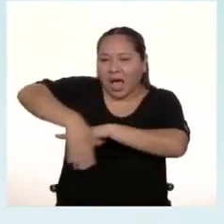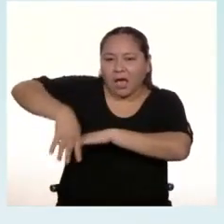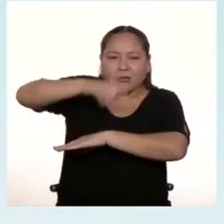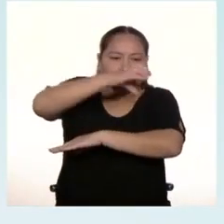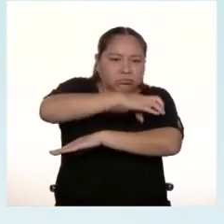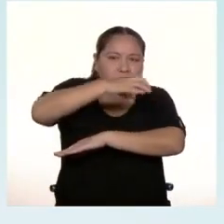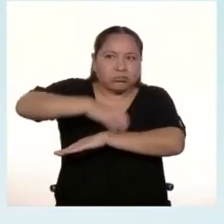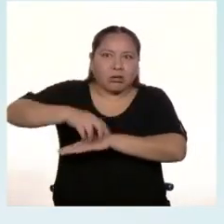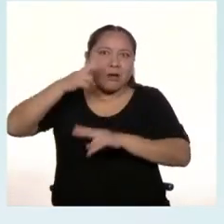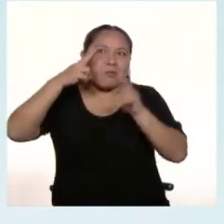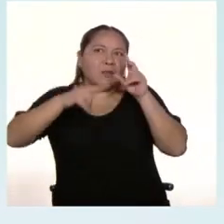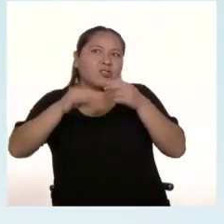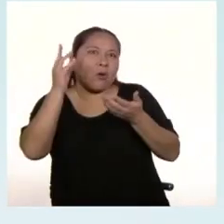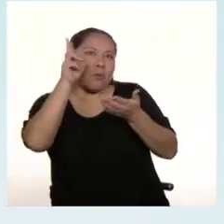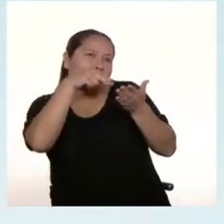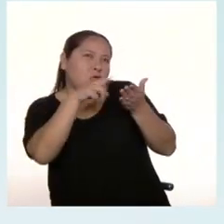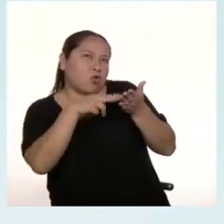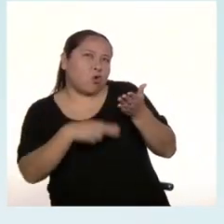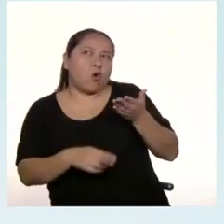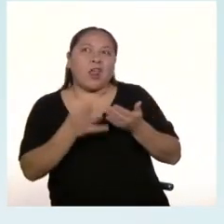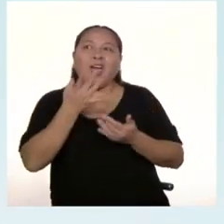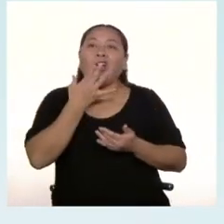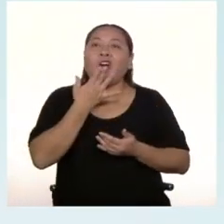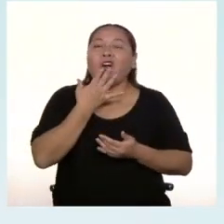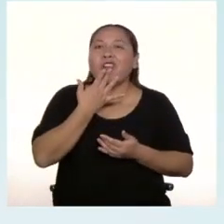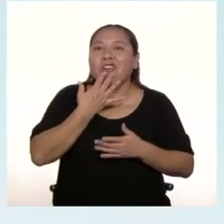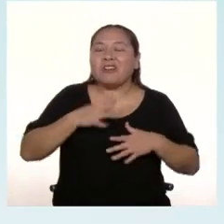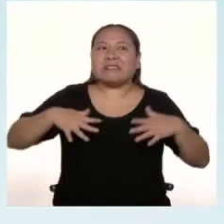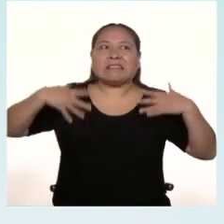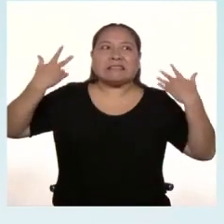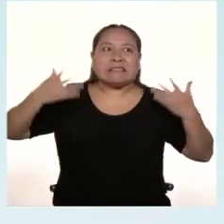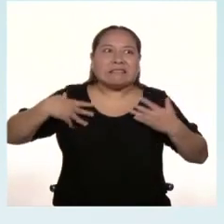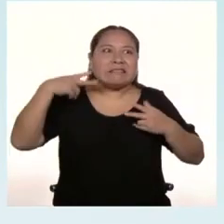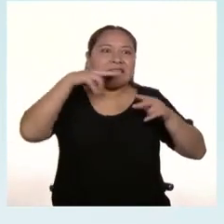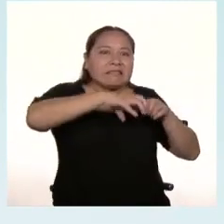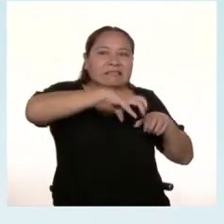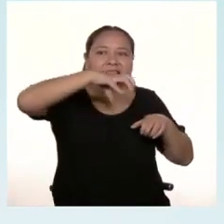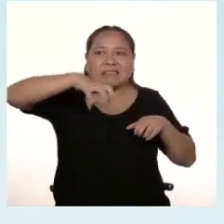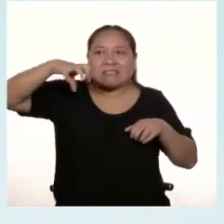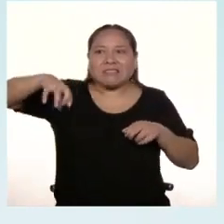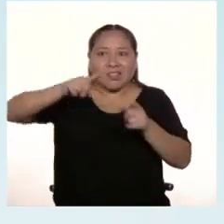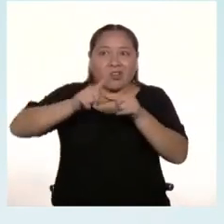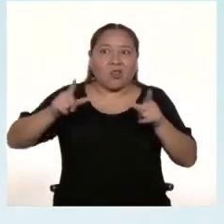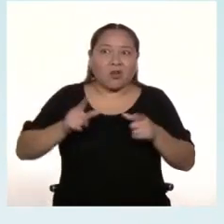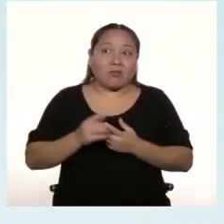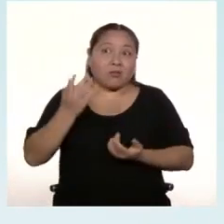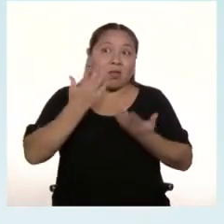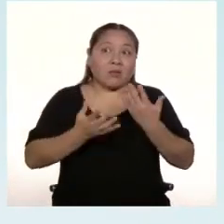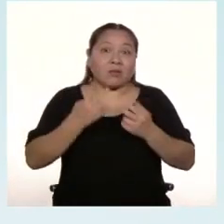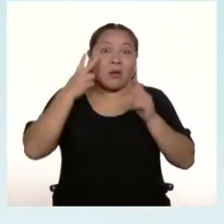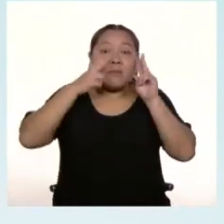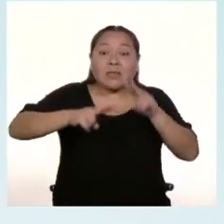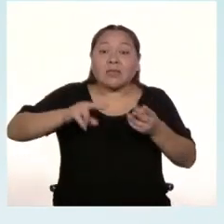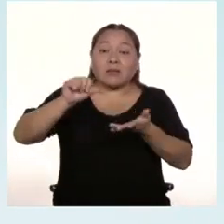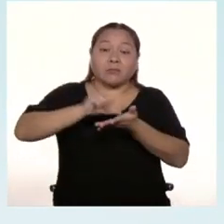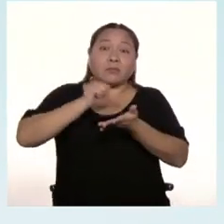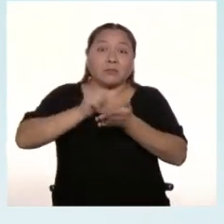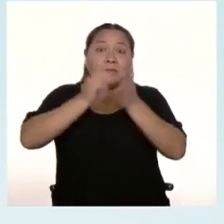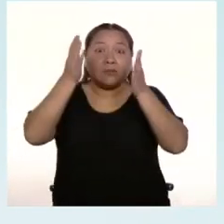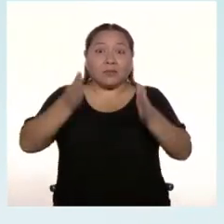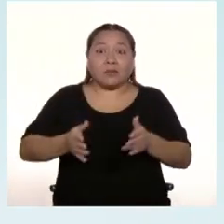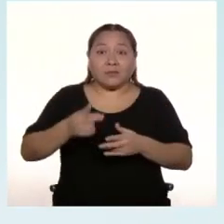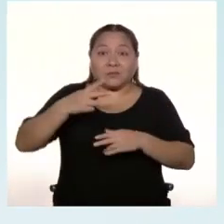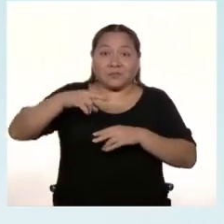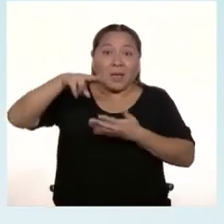y han visto murales llenos de colores que alegran las vías públicas. O quizá han visto a varios artistas bailando en las